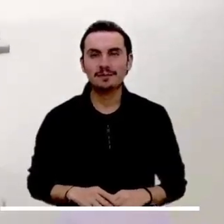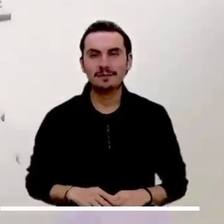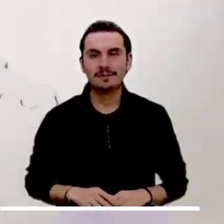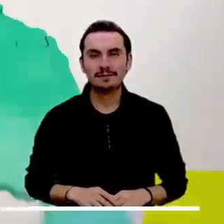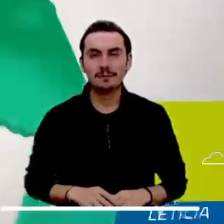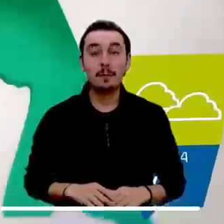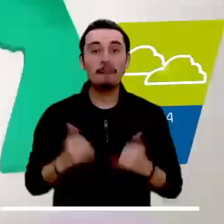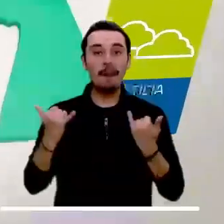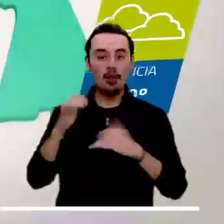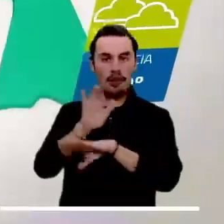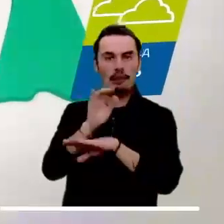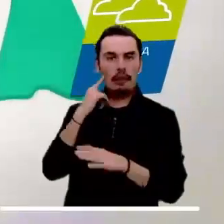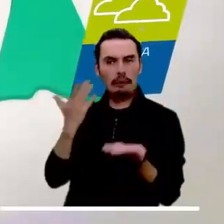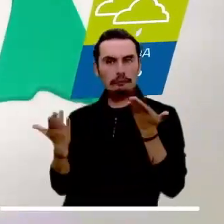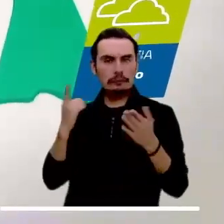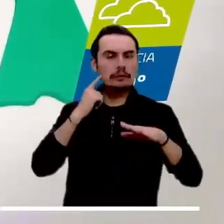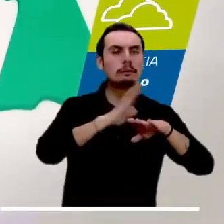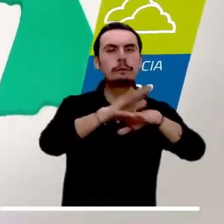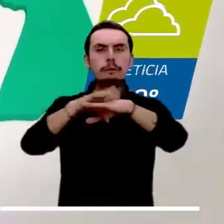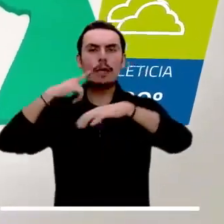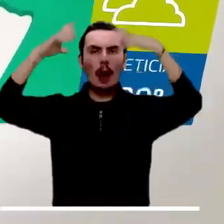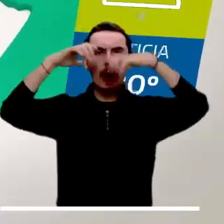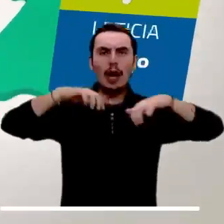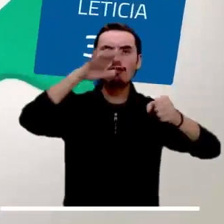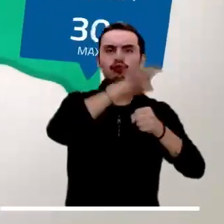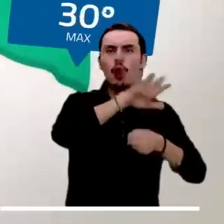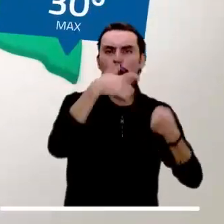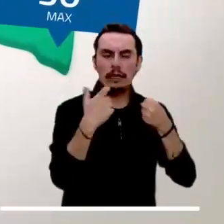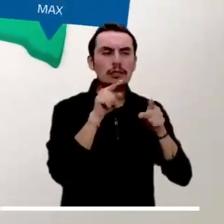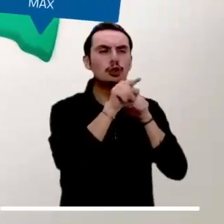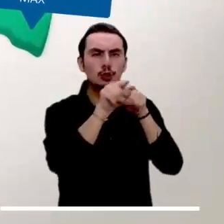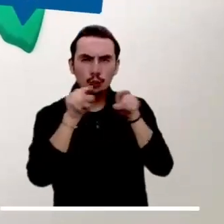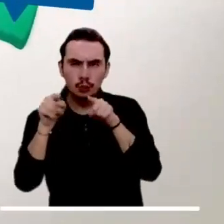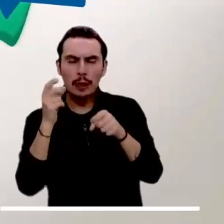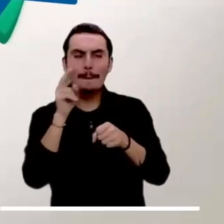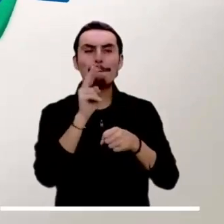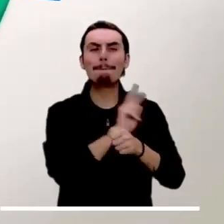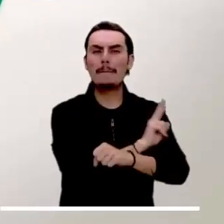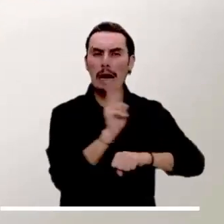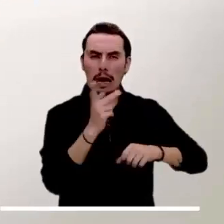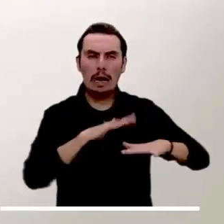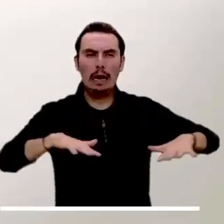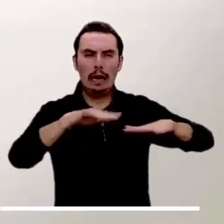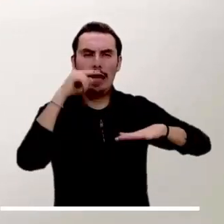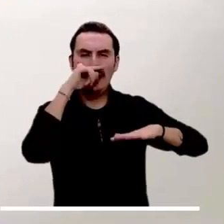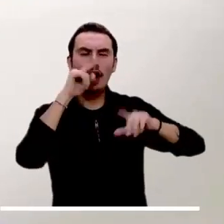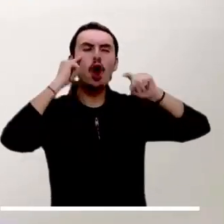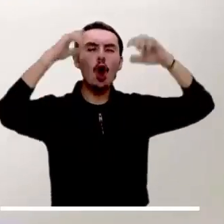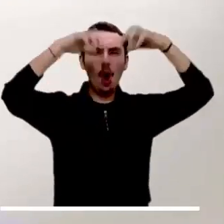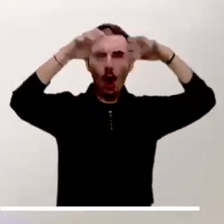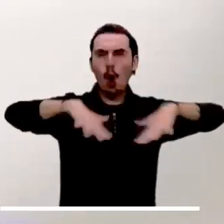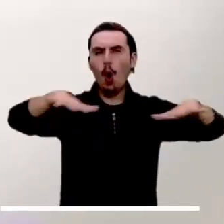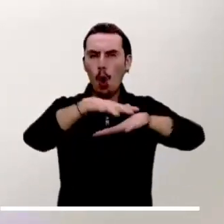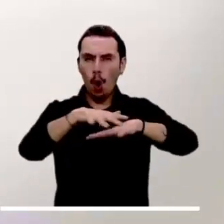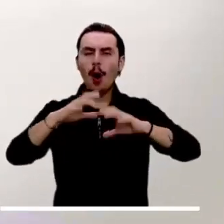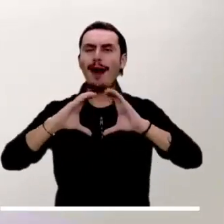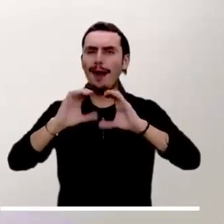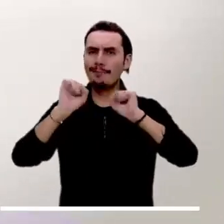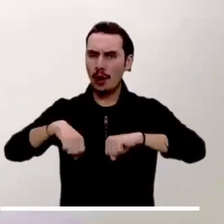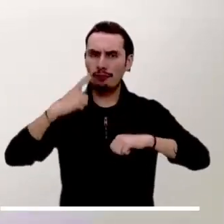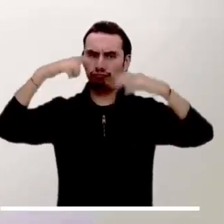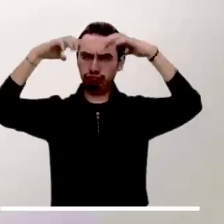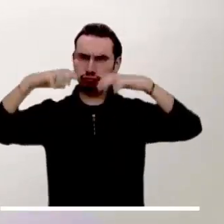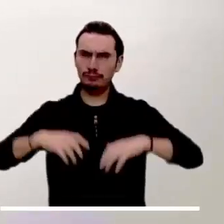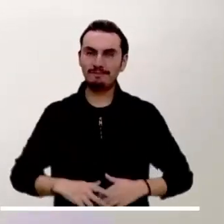Tarde nublada y lluviosa se advierte en Guaymía, zonas dispersas de Baupés, Amazonas y oriente de Guaviar y Caquetá.